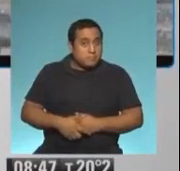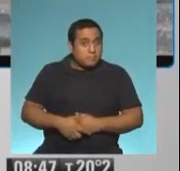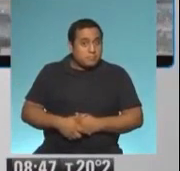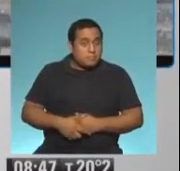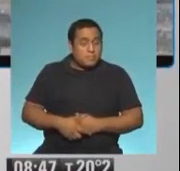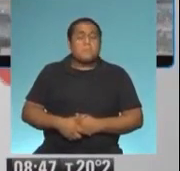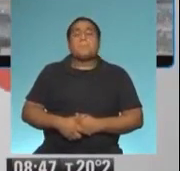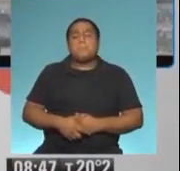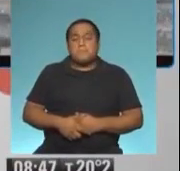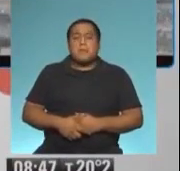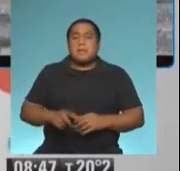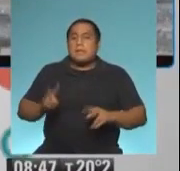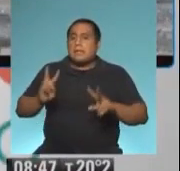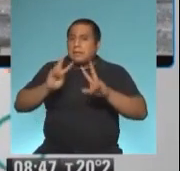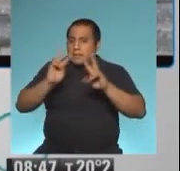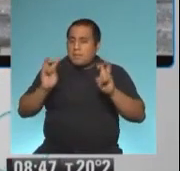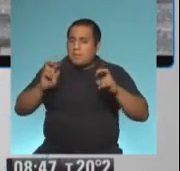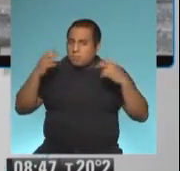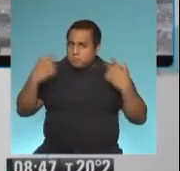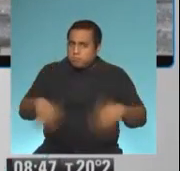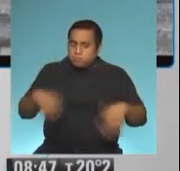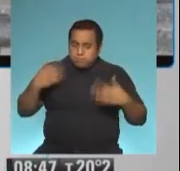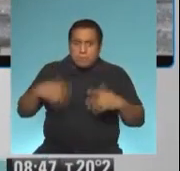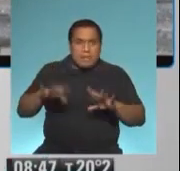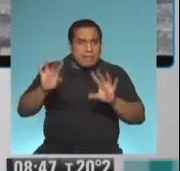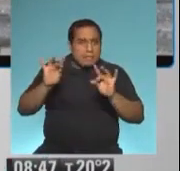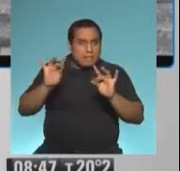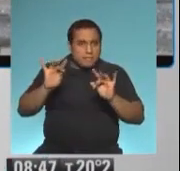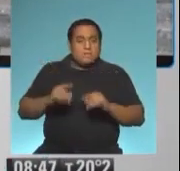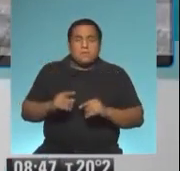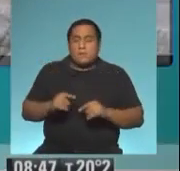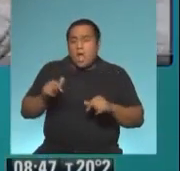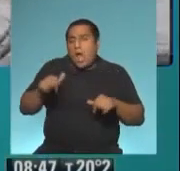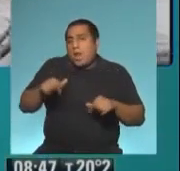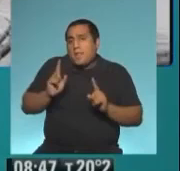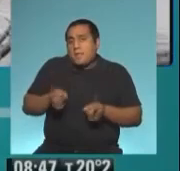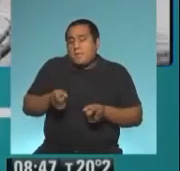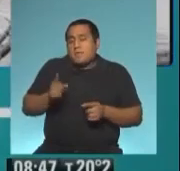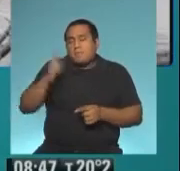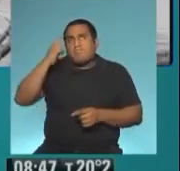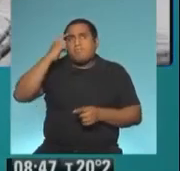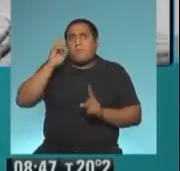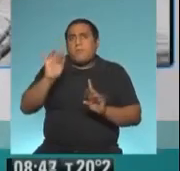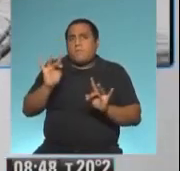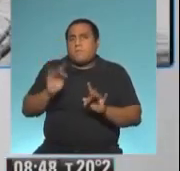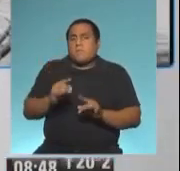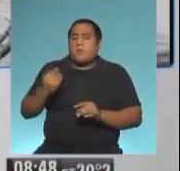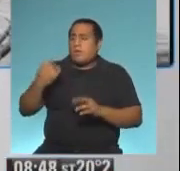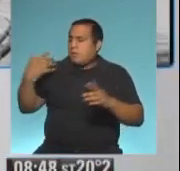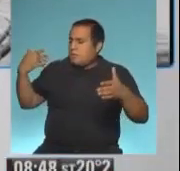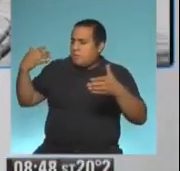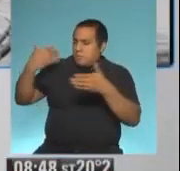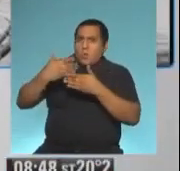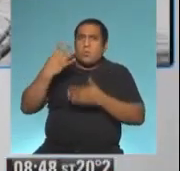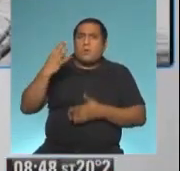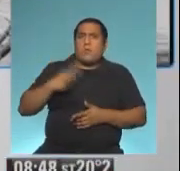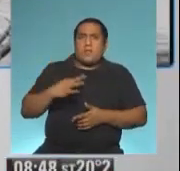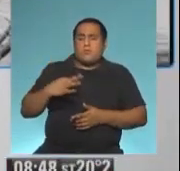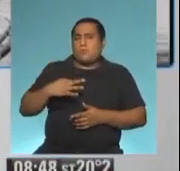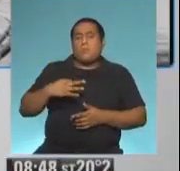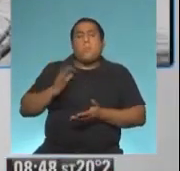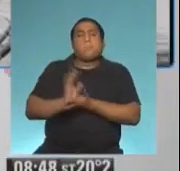Mira, es un tema que fue muy complejo, es muy complejo, porque venimos de cuatro años de un profundo